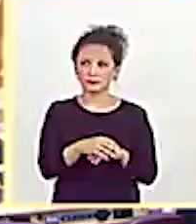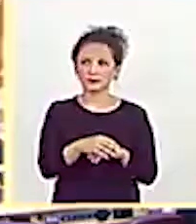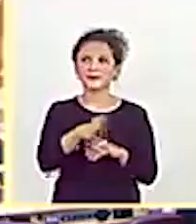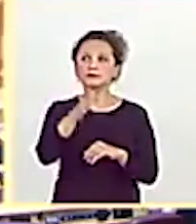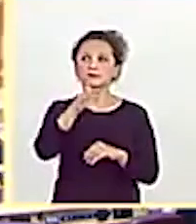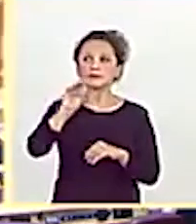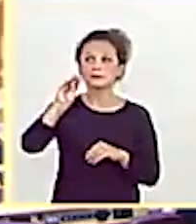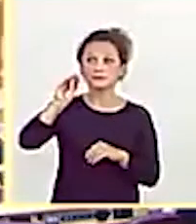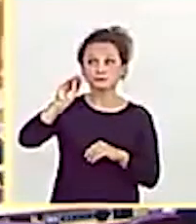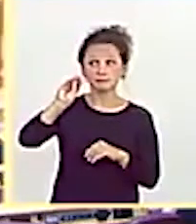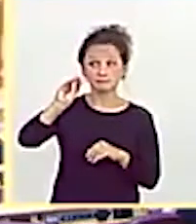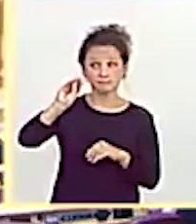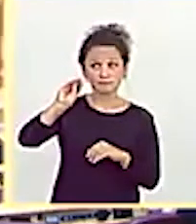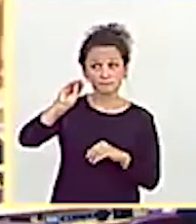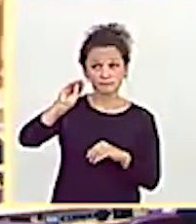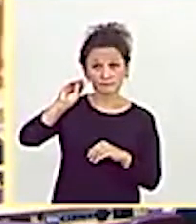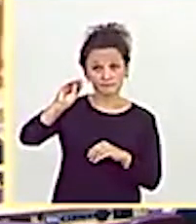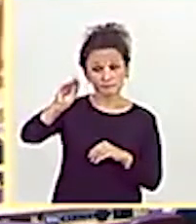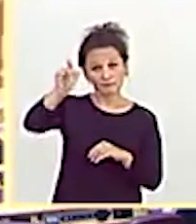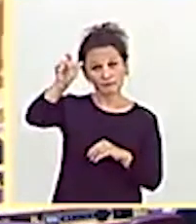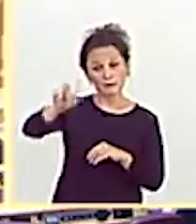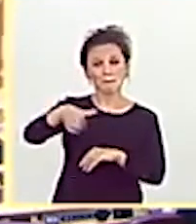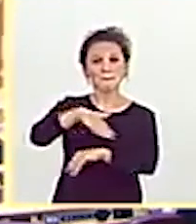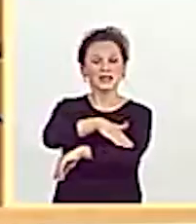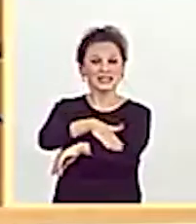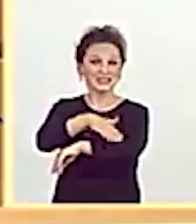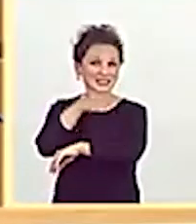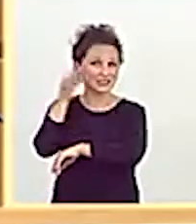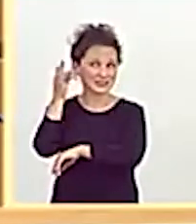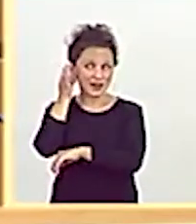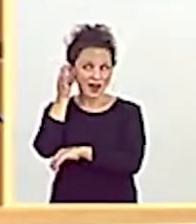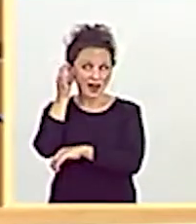Pregunta dirigida a la señora ministra de Trabajo